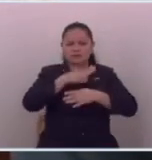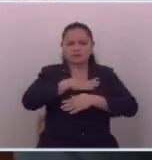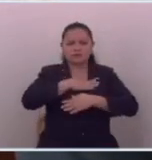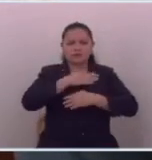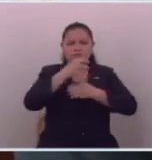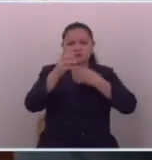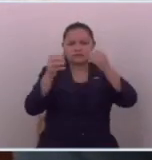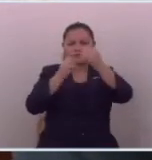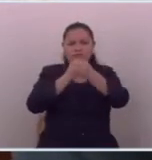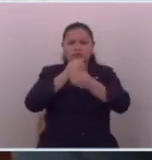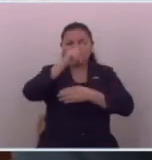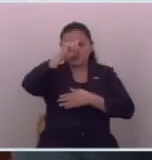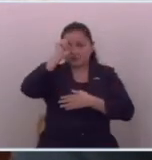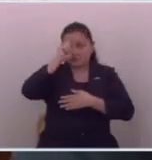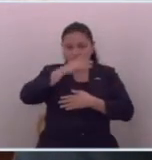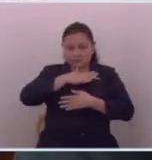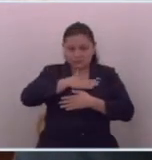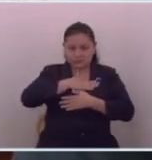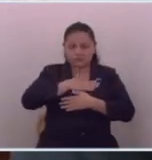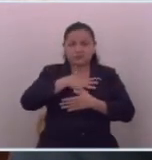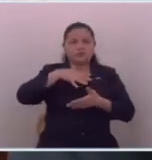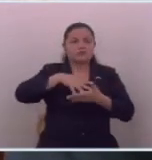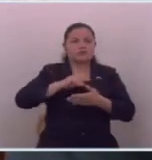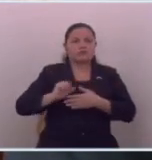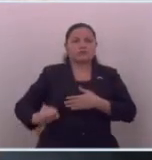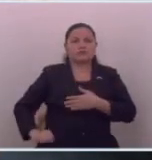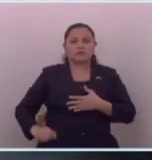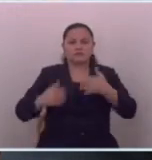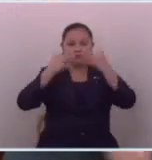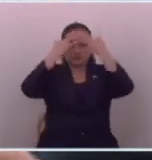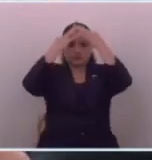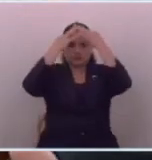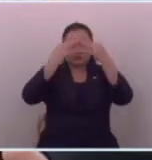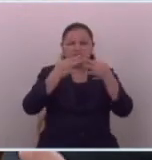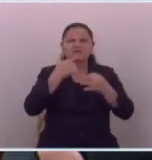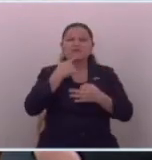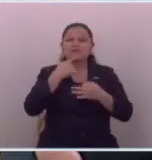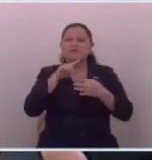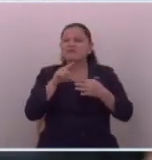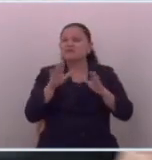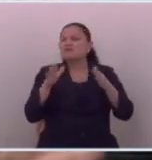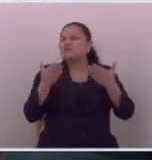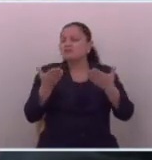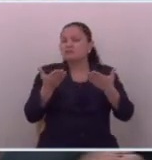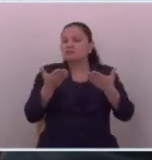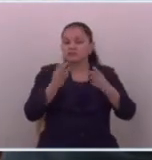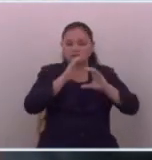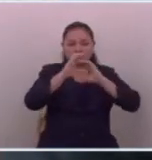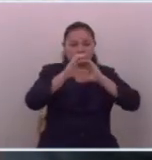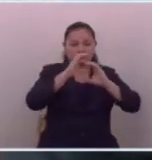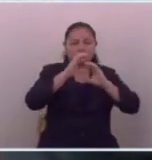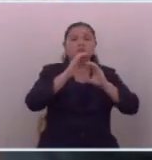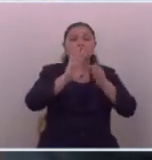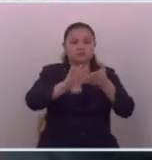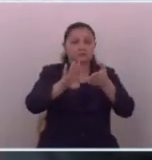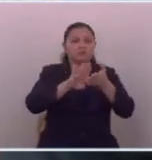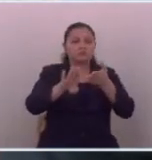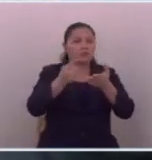oficio? El pueblo salvadoreño es el que decide al final de cuentas qué medios consumir